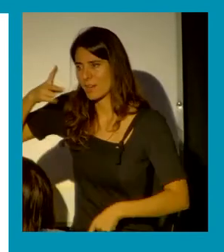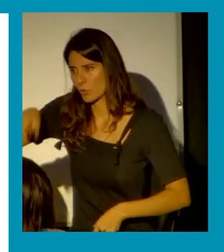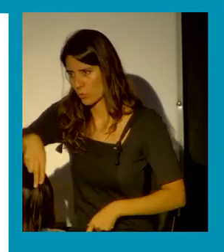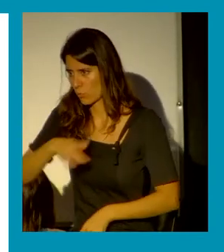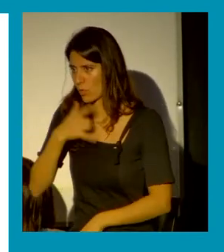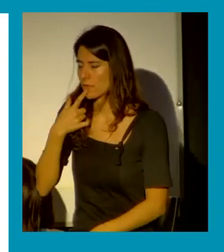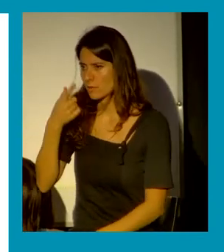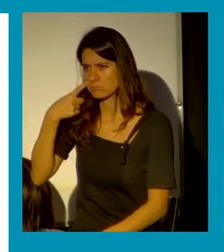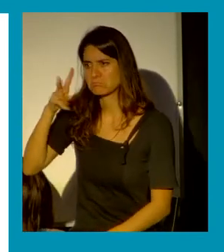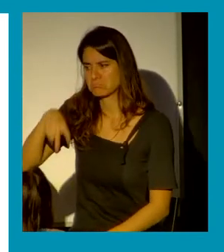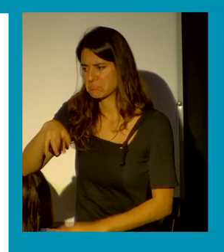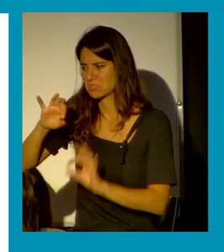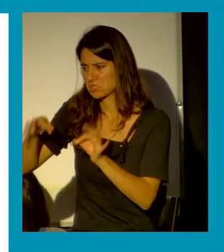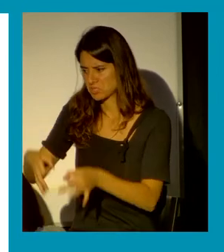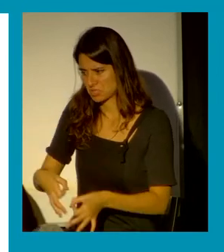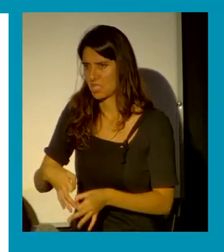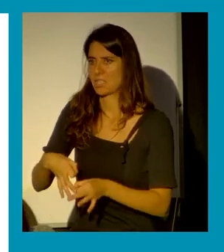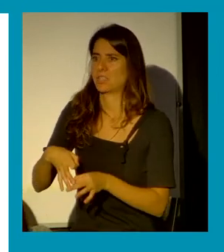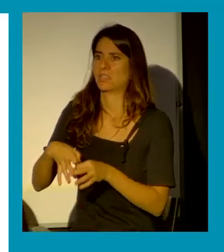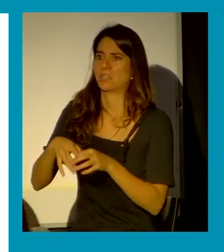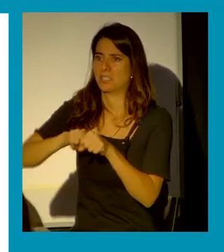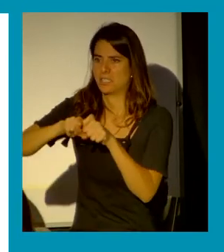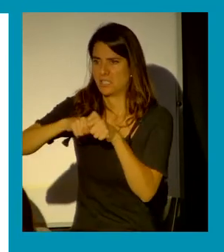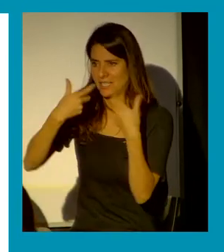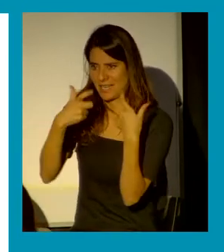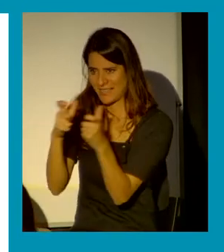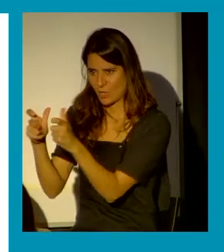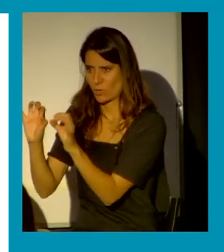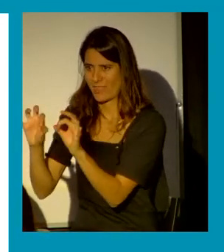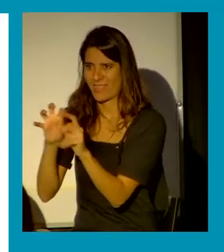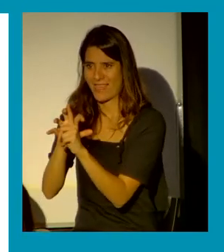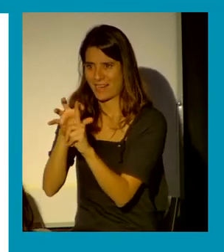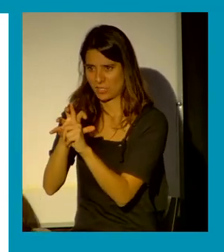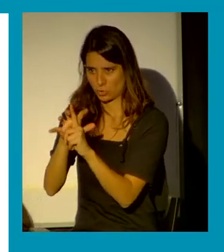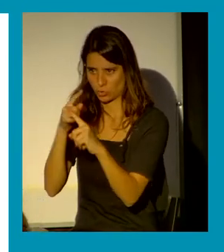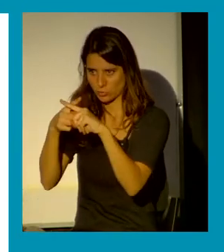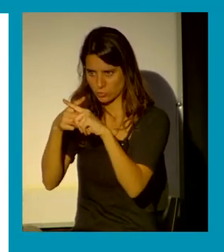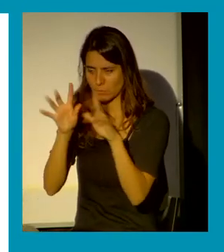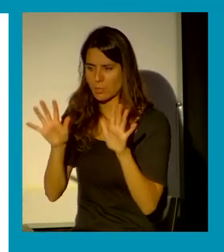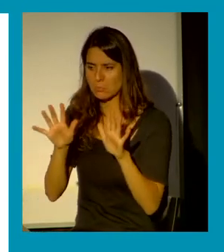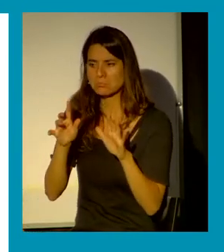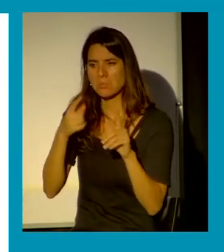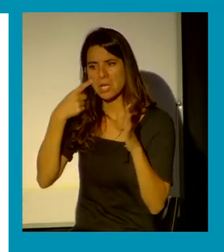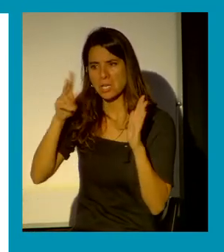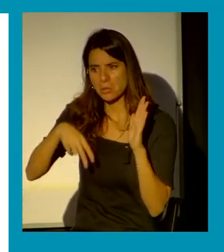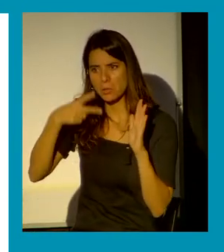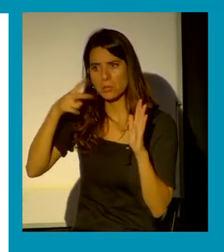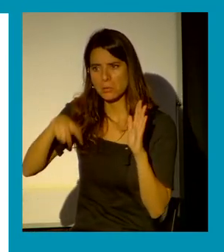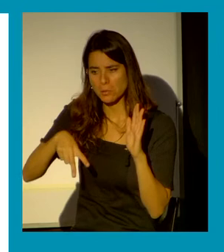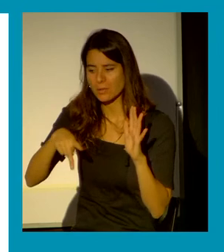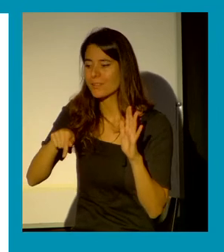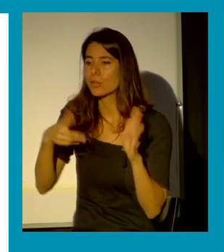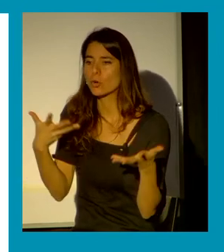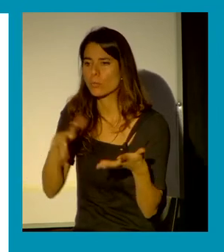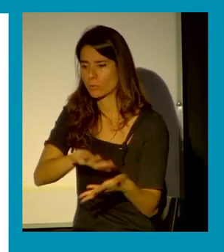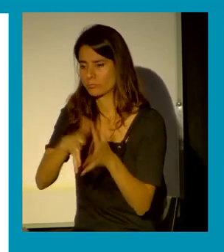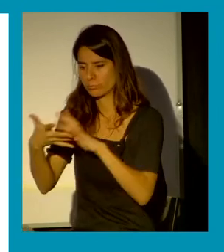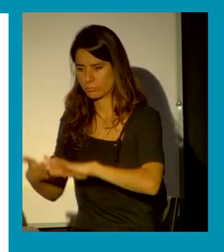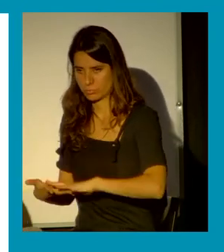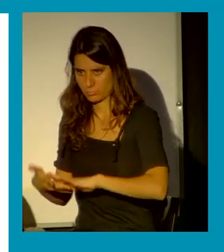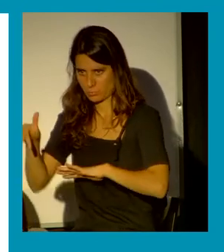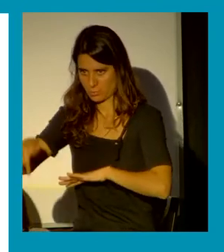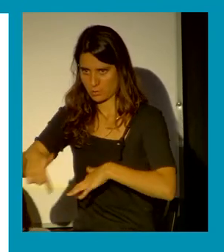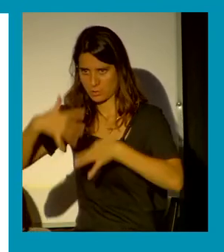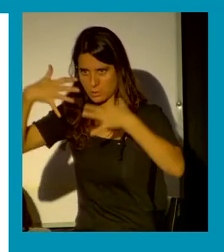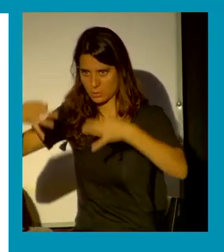categorías de que todas son agresiones sexuales y ahora ¿cómo transformamos? y ahí es donde tenemos que poner y nos servirán estos días para reflexionar